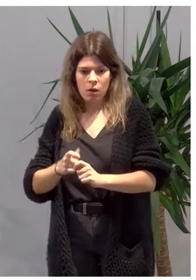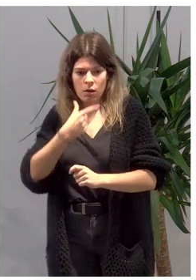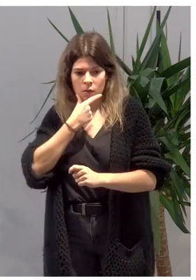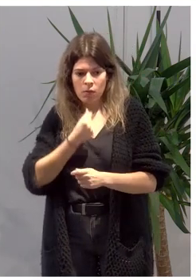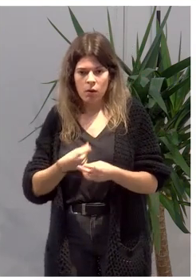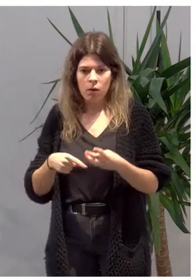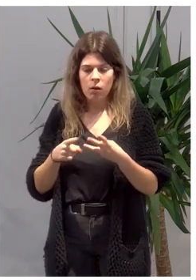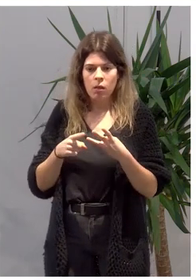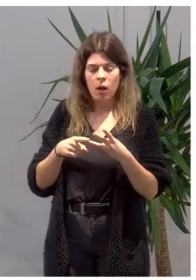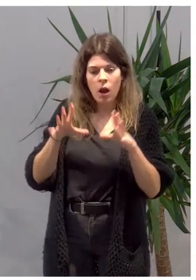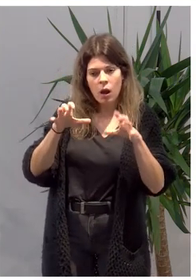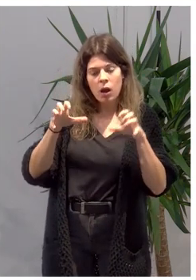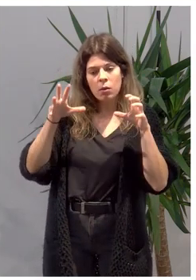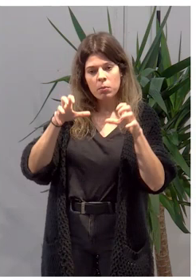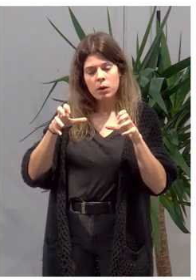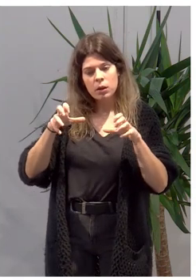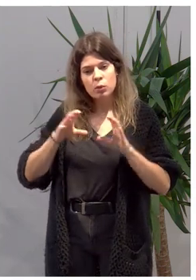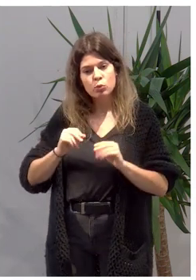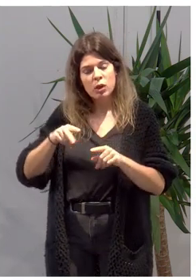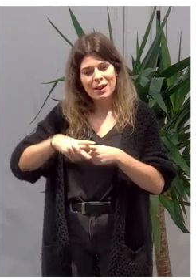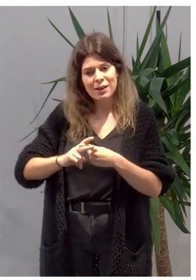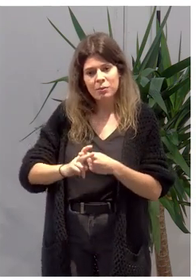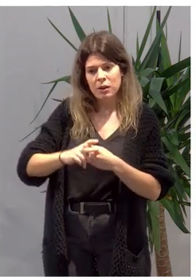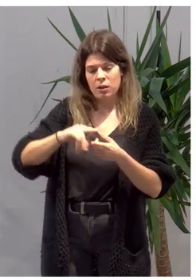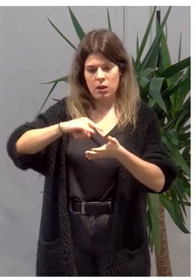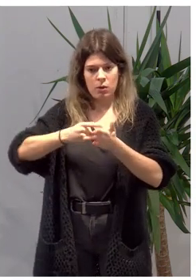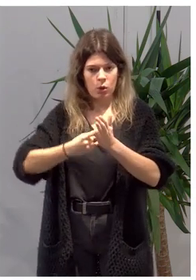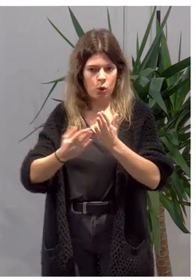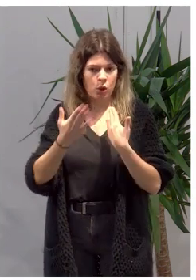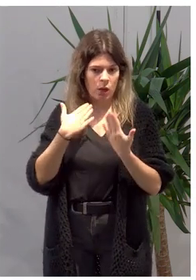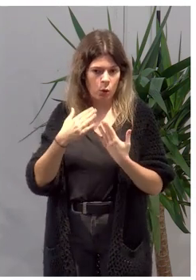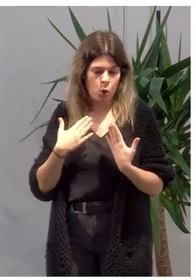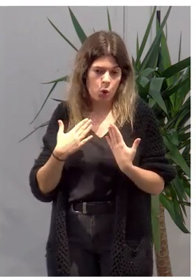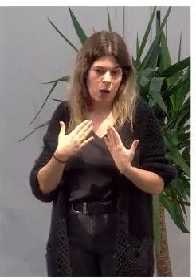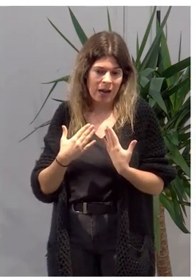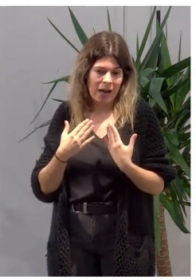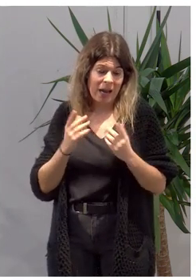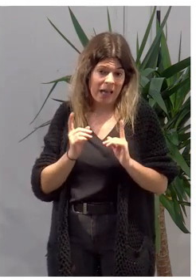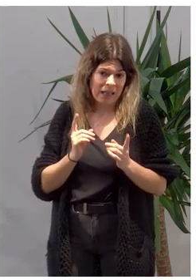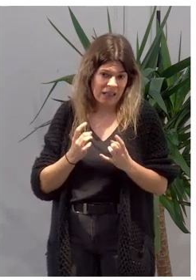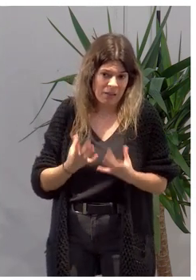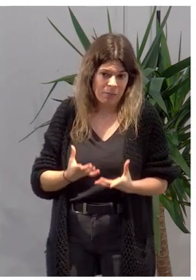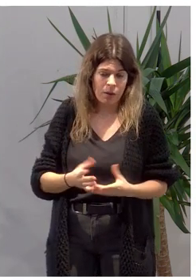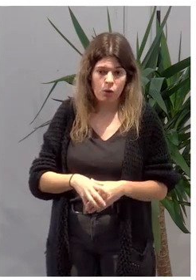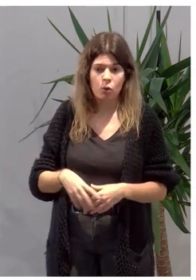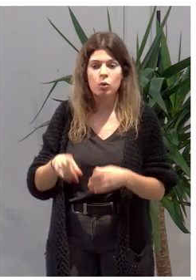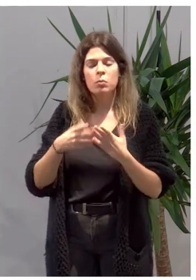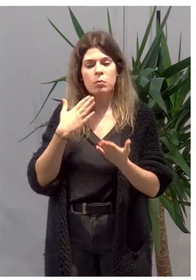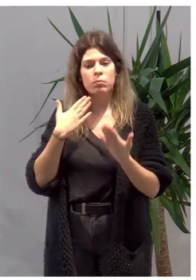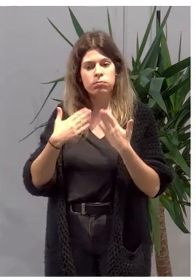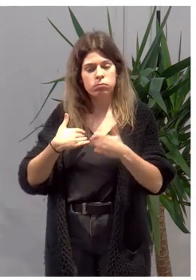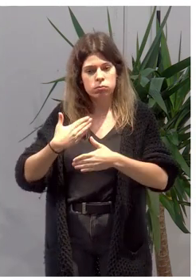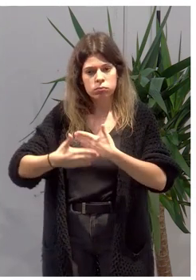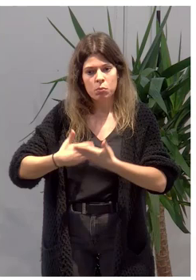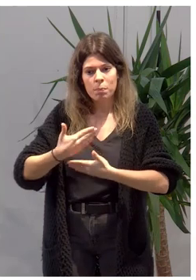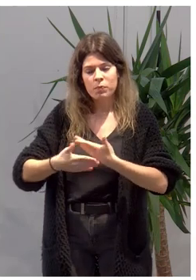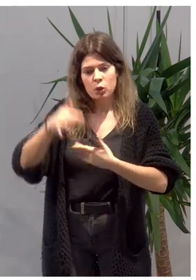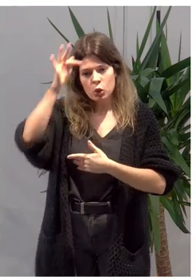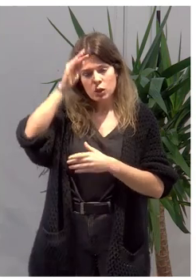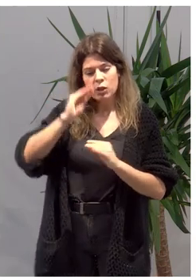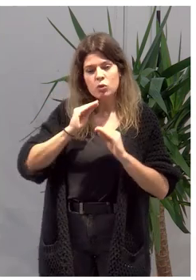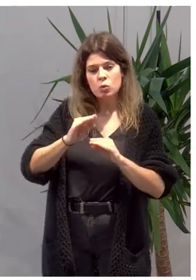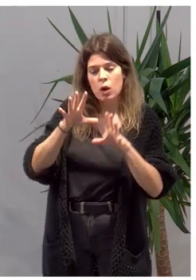aprender a utilizar herramientas y métodos de diálogo de anticipación, comprender los procesos dialógicos y su teoría,